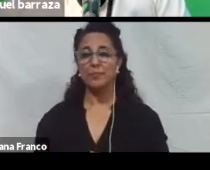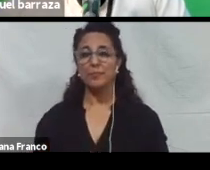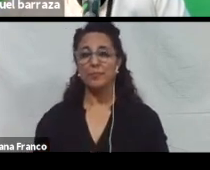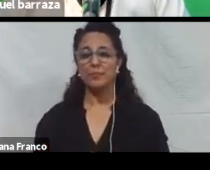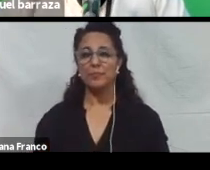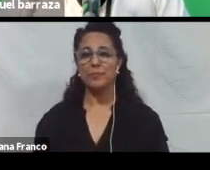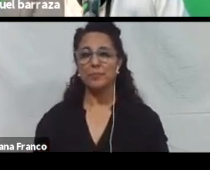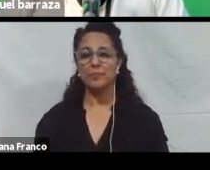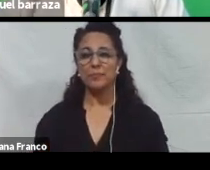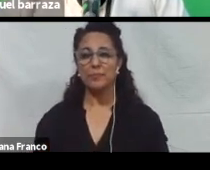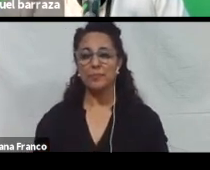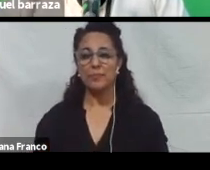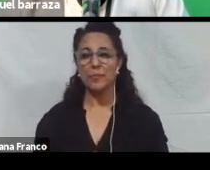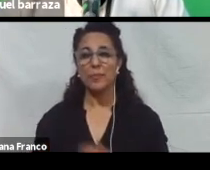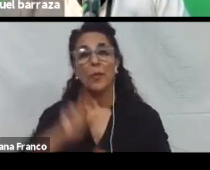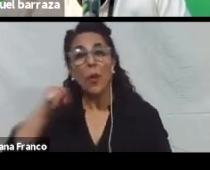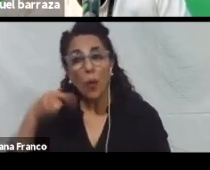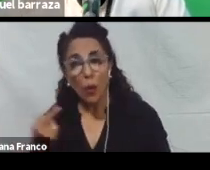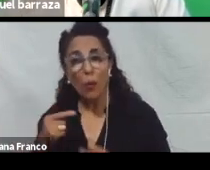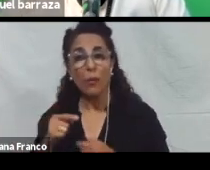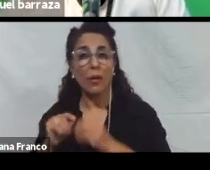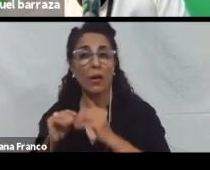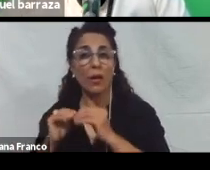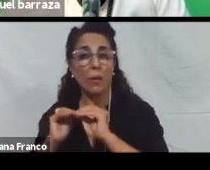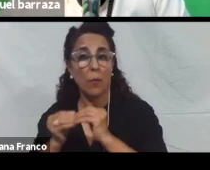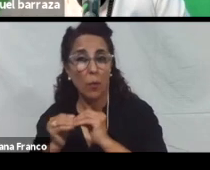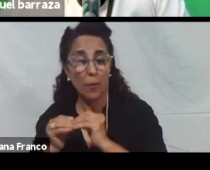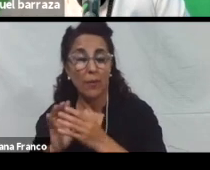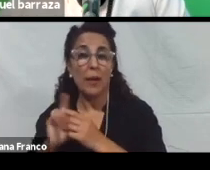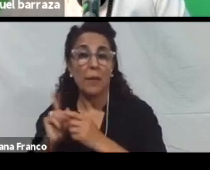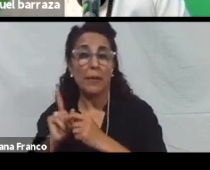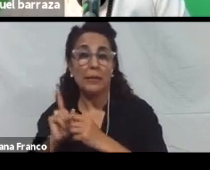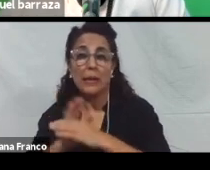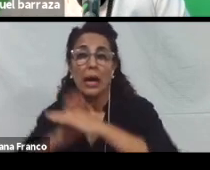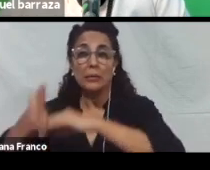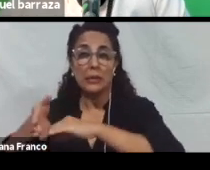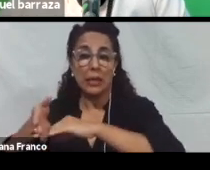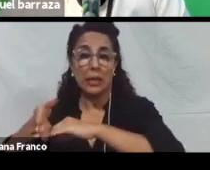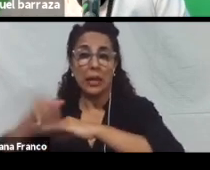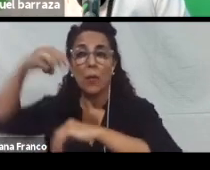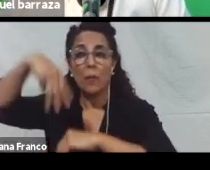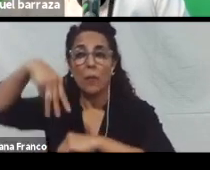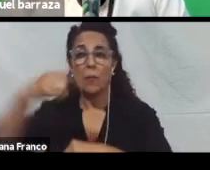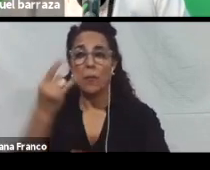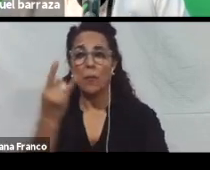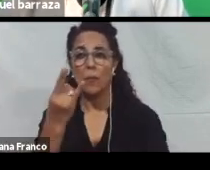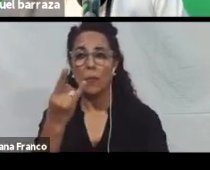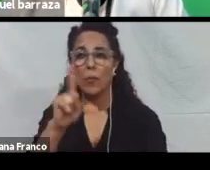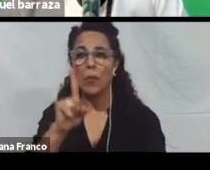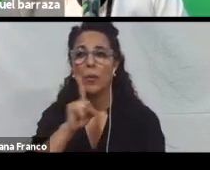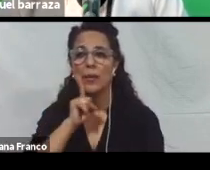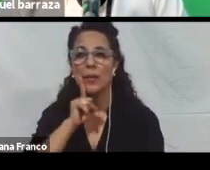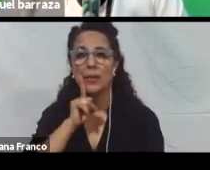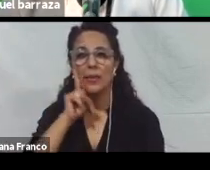Otra dificultad. Es acceder al contenido multimedia. Por ejemplo. Por no tener subtítulo. O